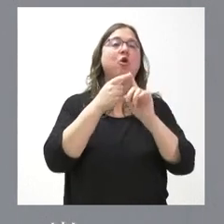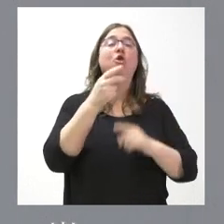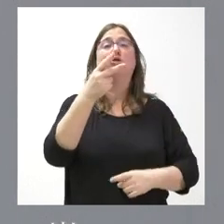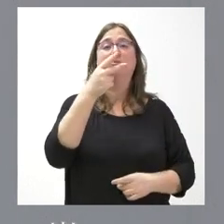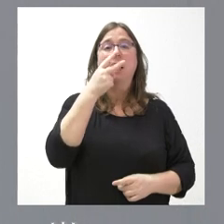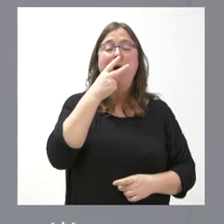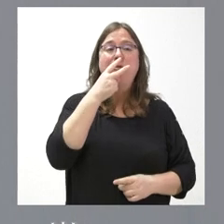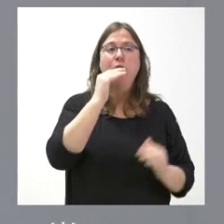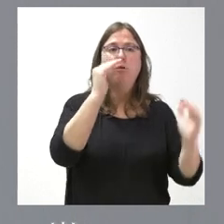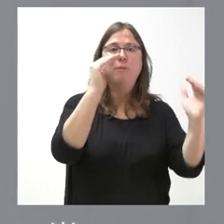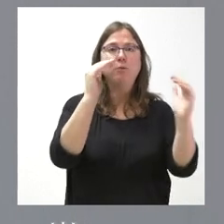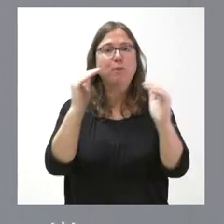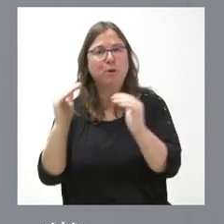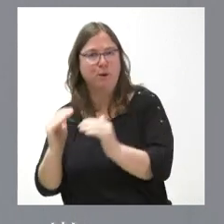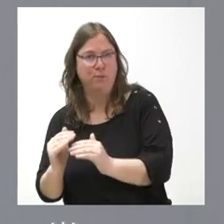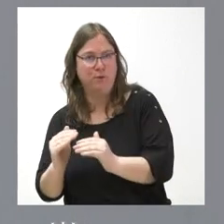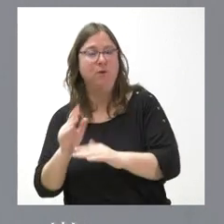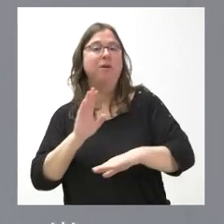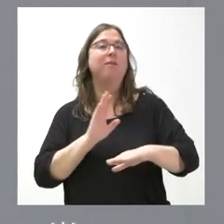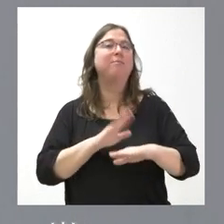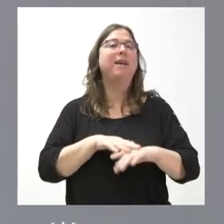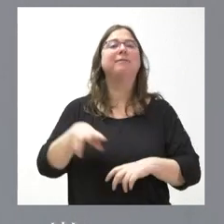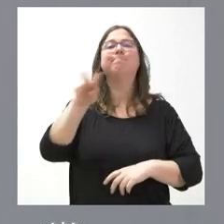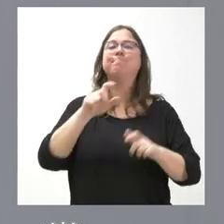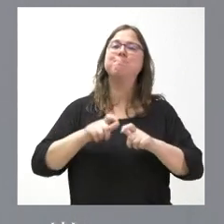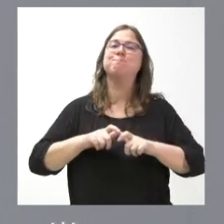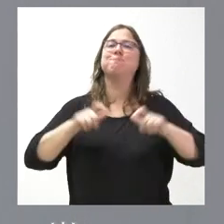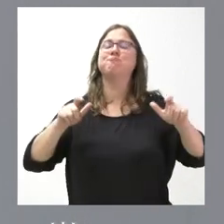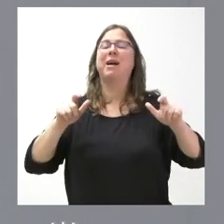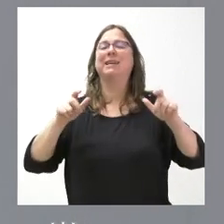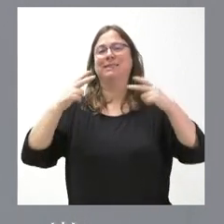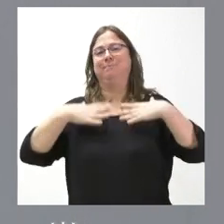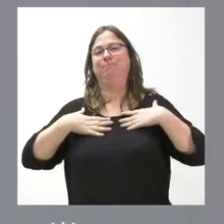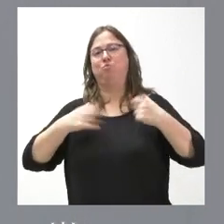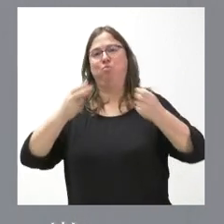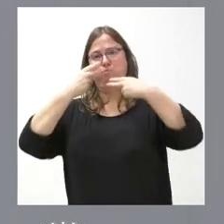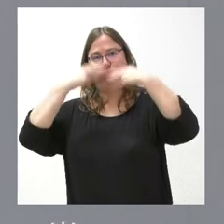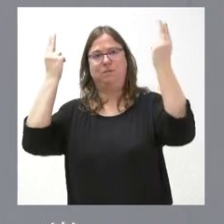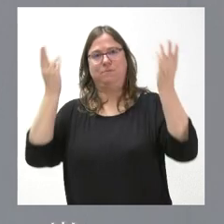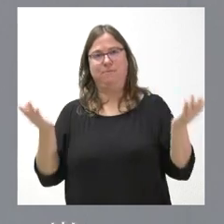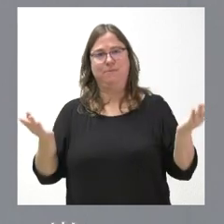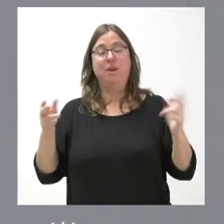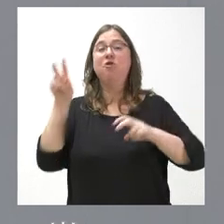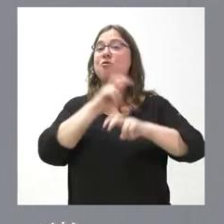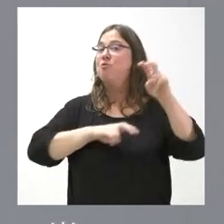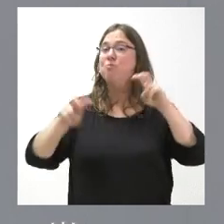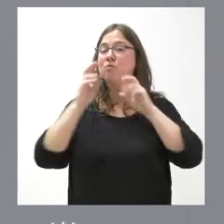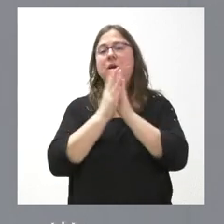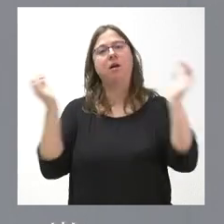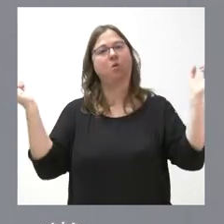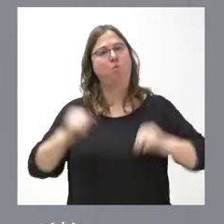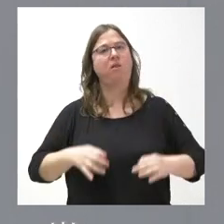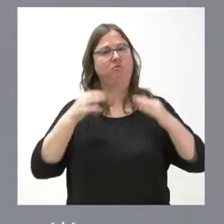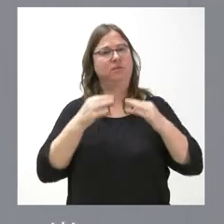de trabajo de tabaco en favor de la salud pública. Y esto tiene que hacerse siempre buscando siempre el máximo consenso